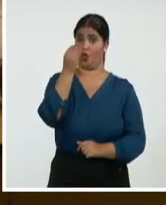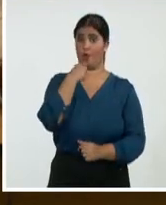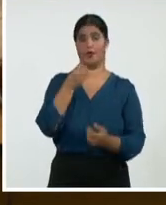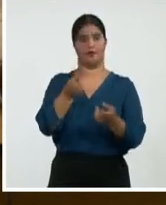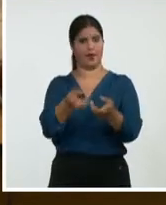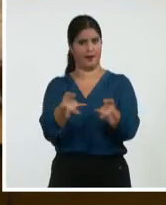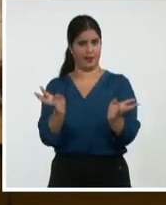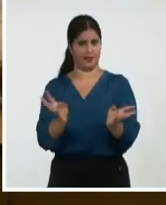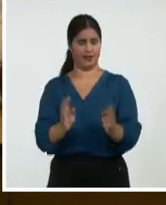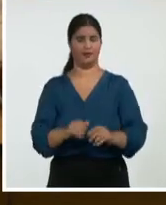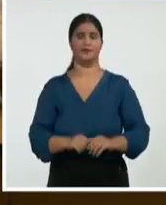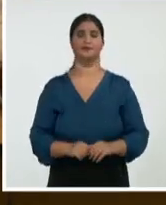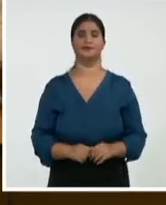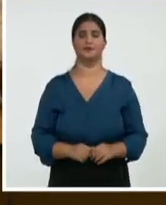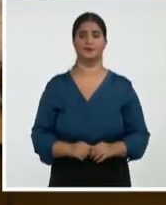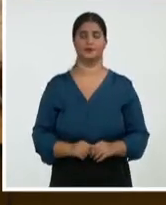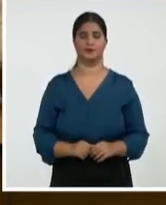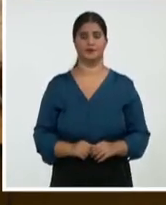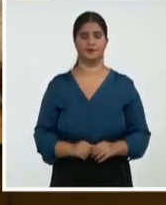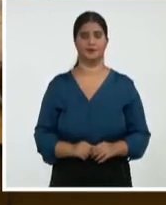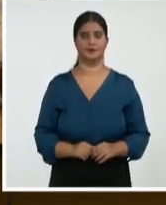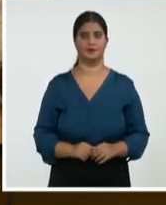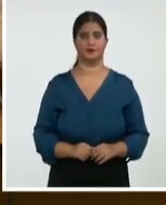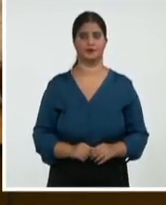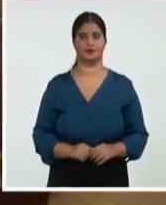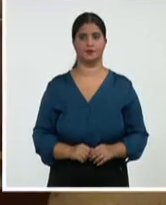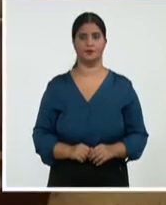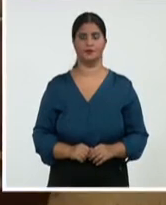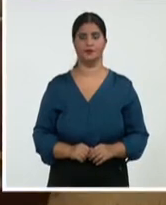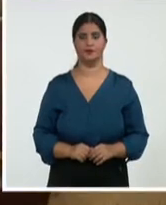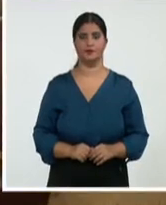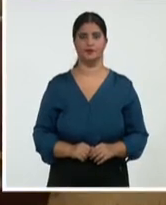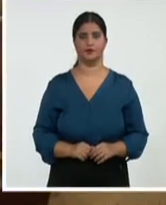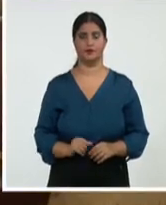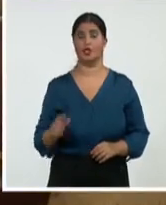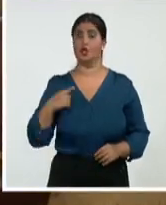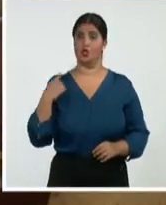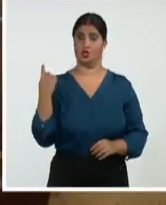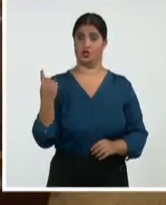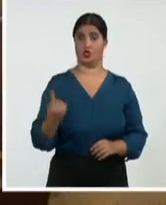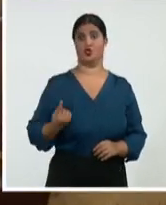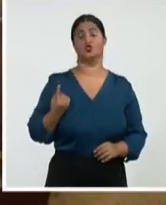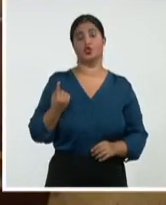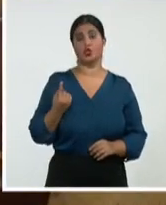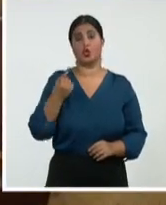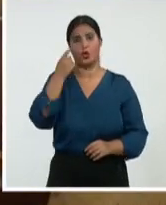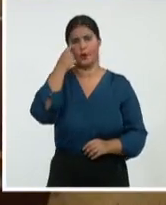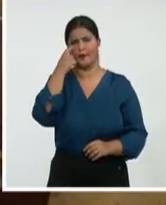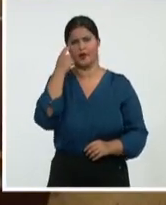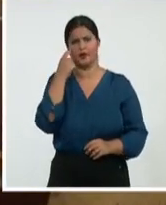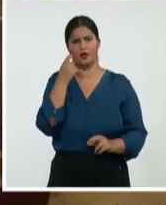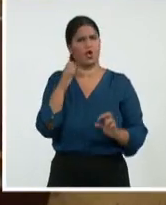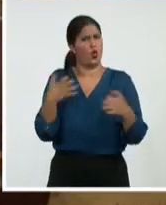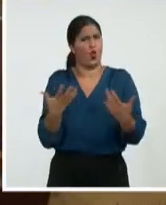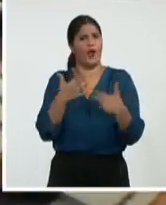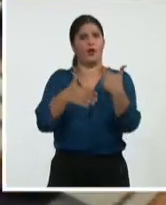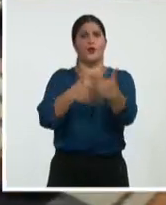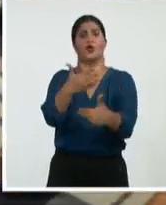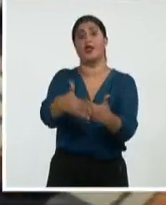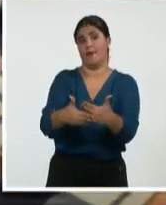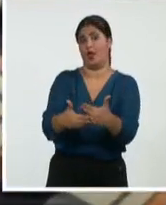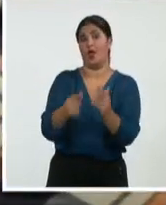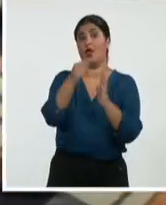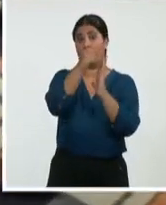igualar la autonomía que tienen que disfrutar todas las formas de producción en la agricultura.